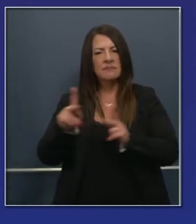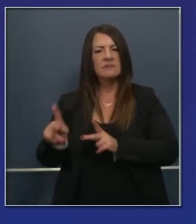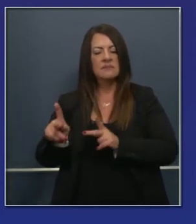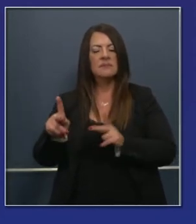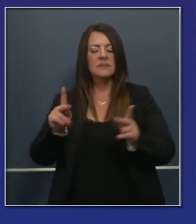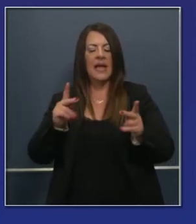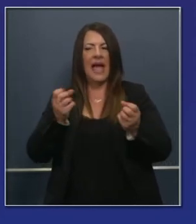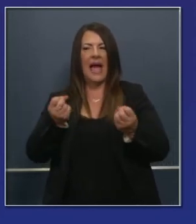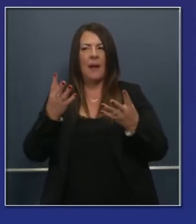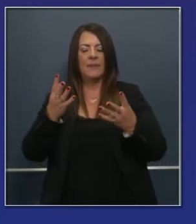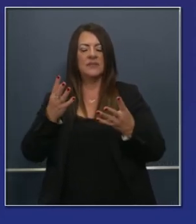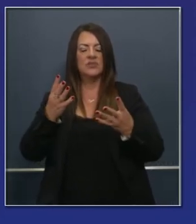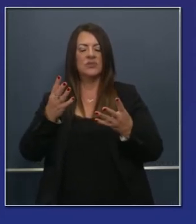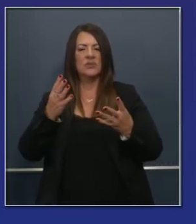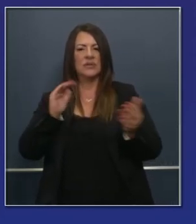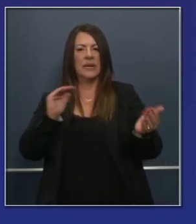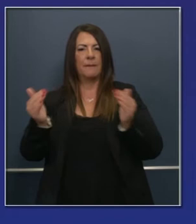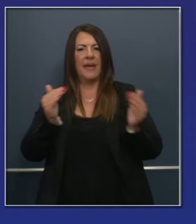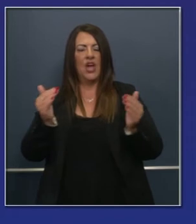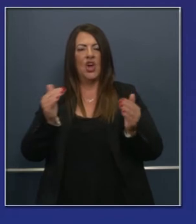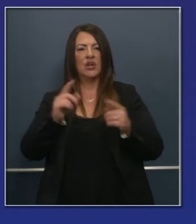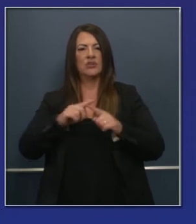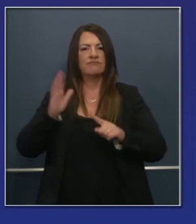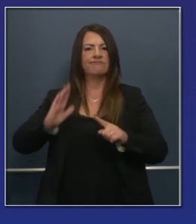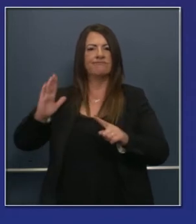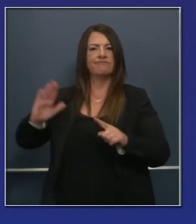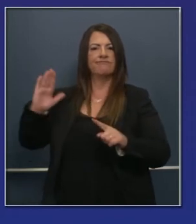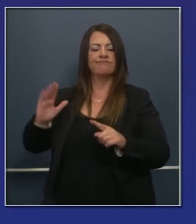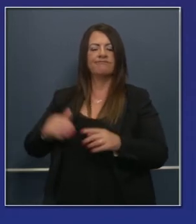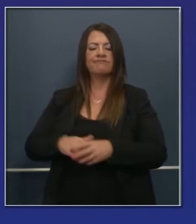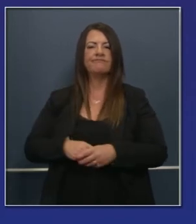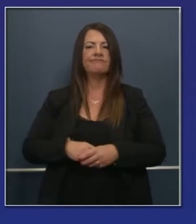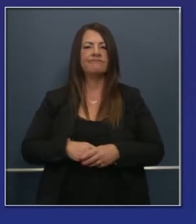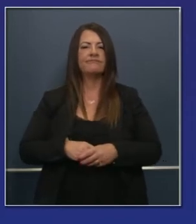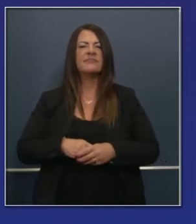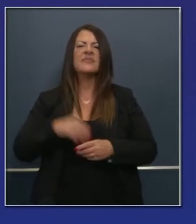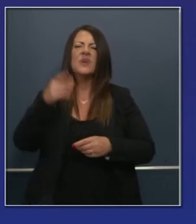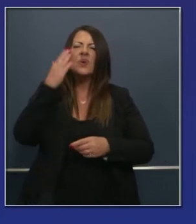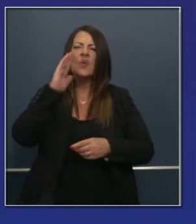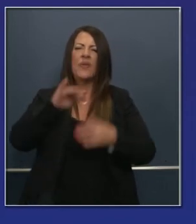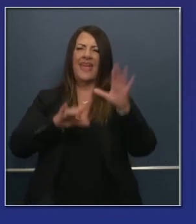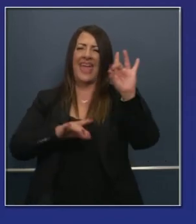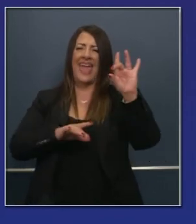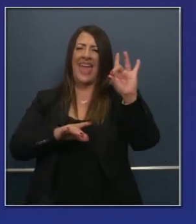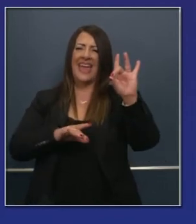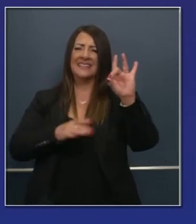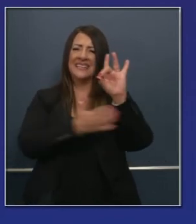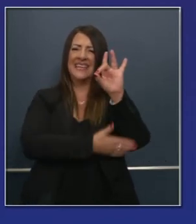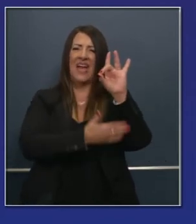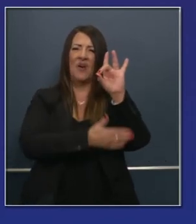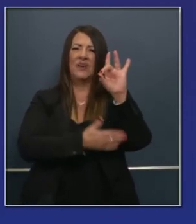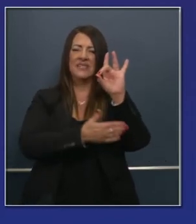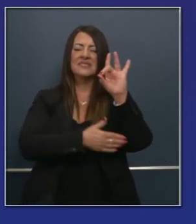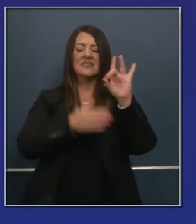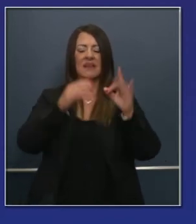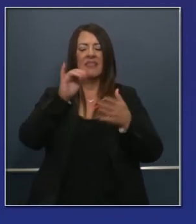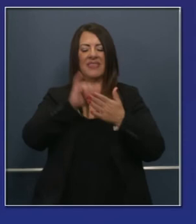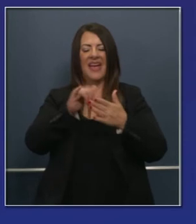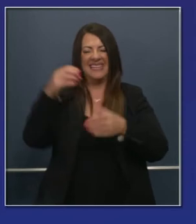estado ha crecido mucho y hemos dicho eso muy claramente. el Valle Central por ejemplo los condados de allí